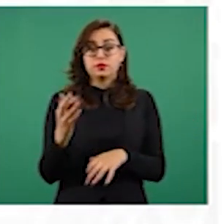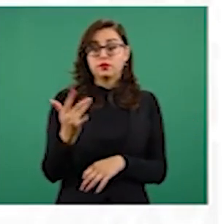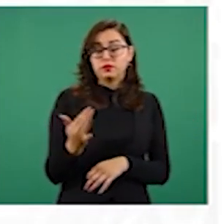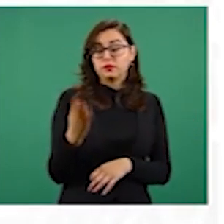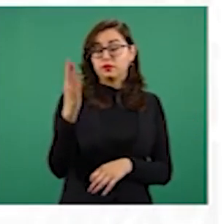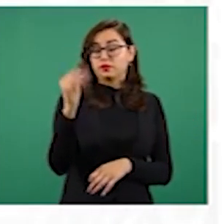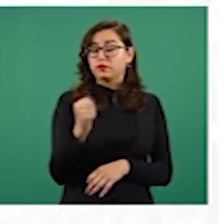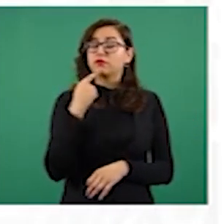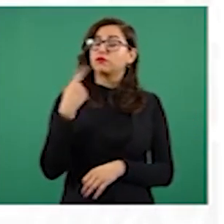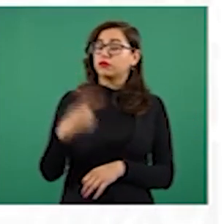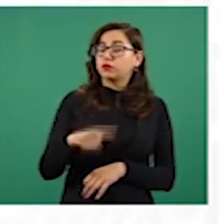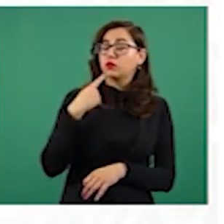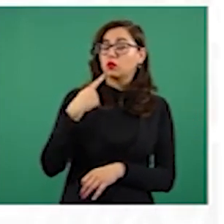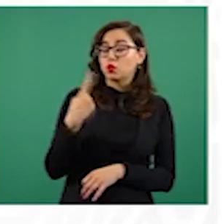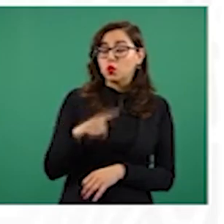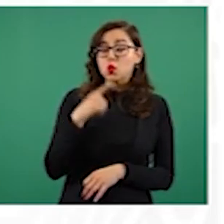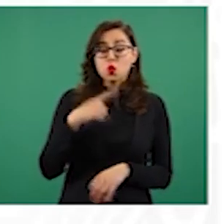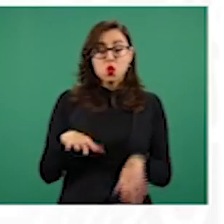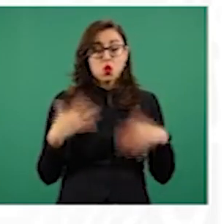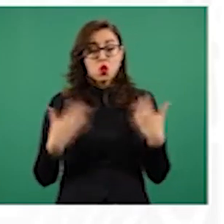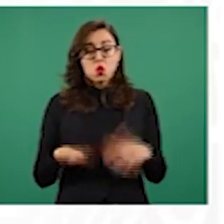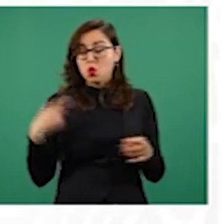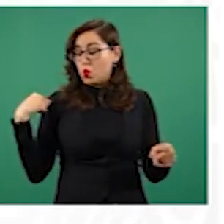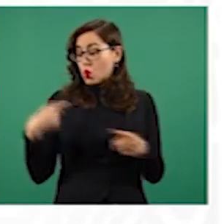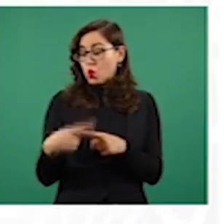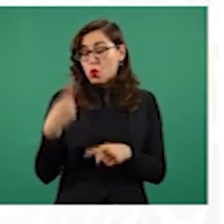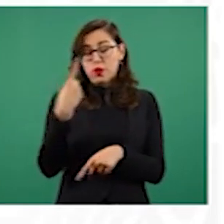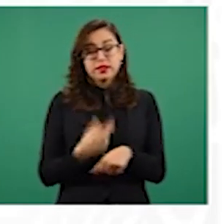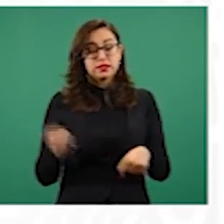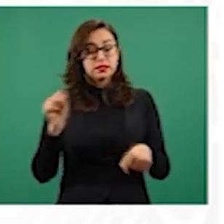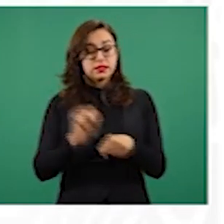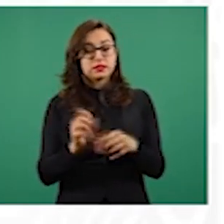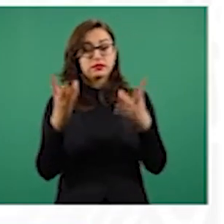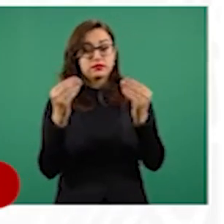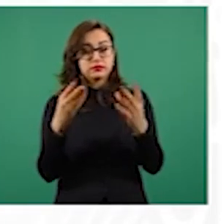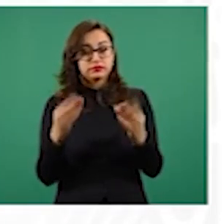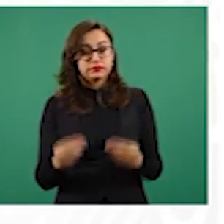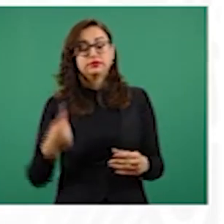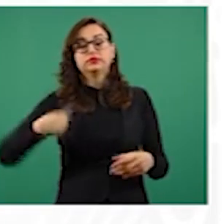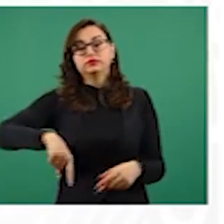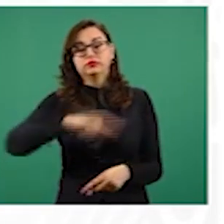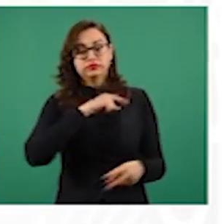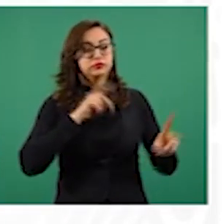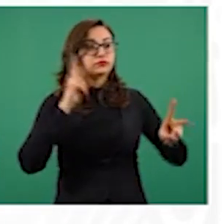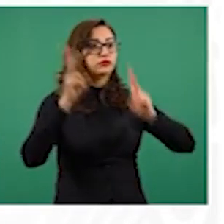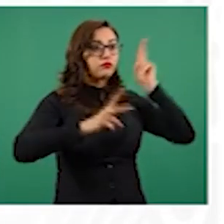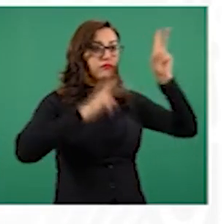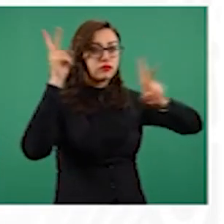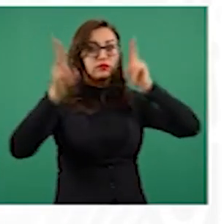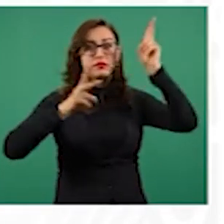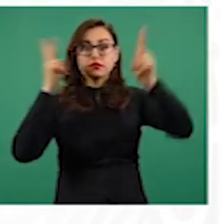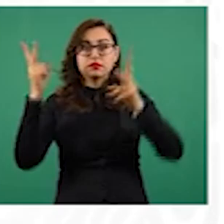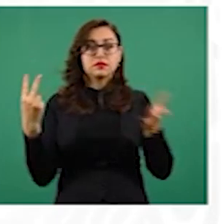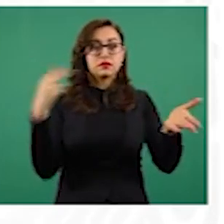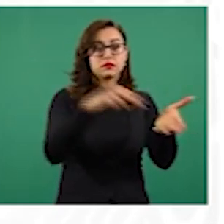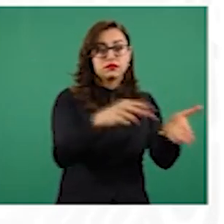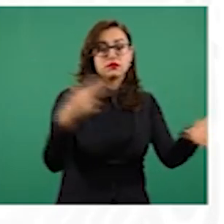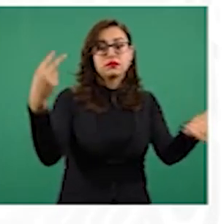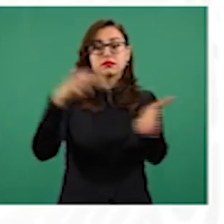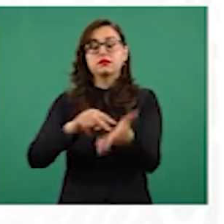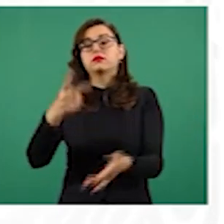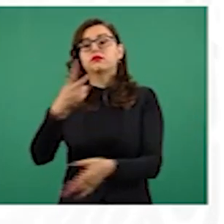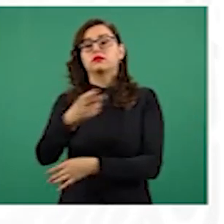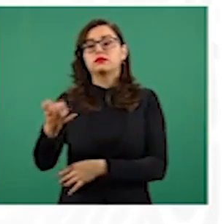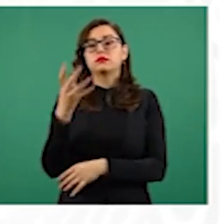subieron mucho las denuncias en esta semana, lo hicimos a través de 204 verificaciones o visitas